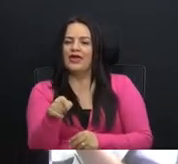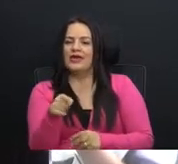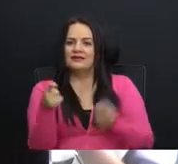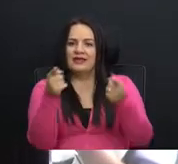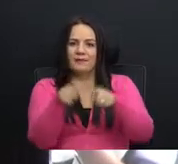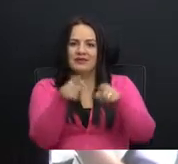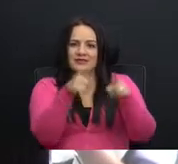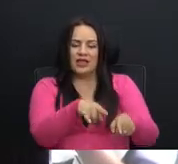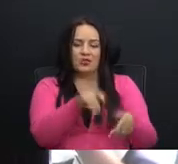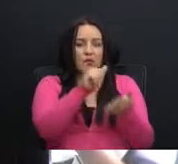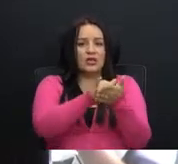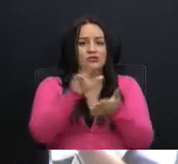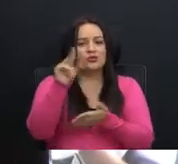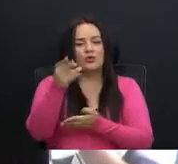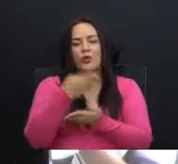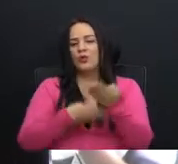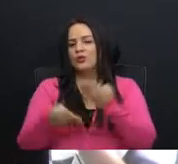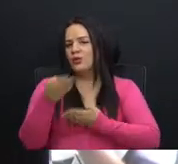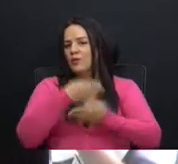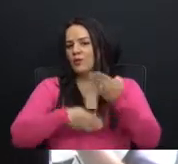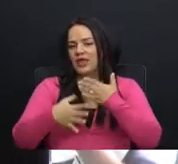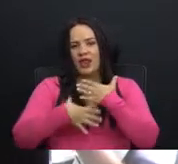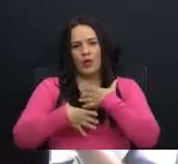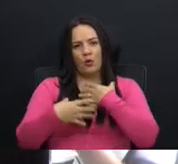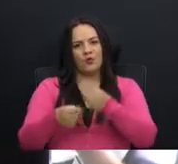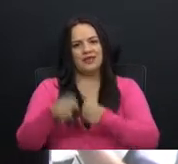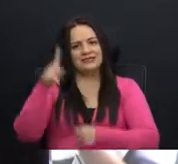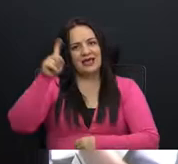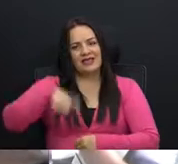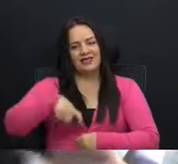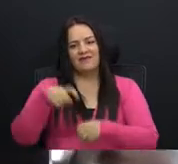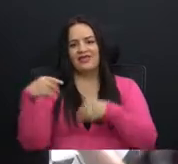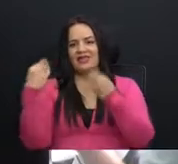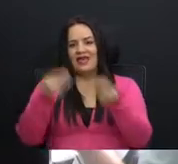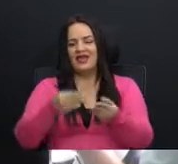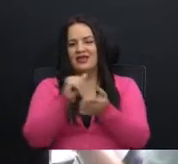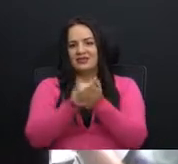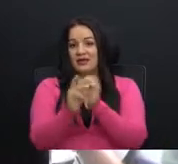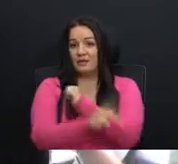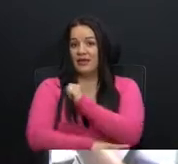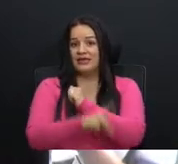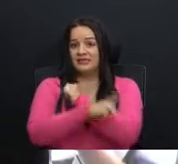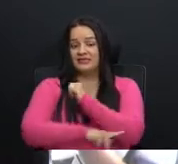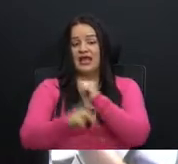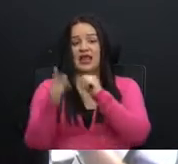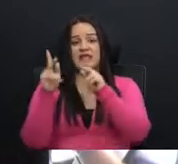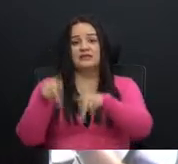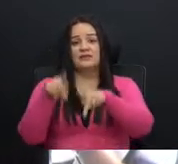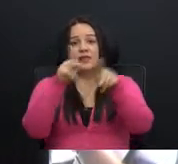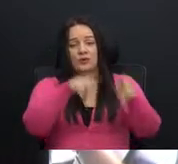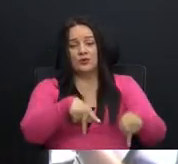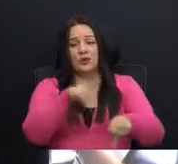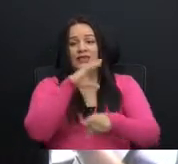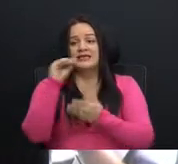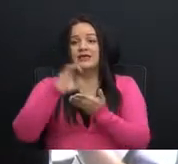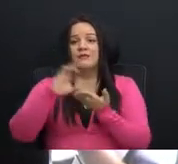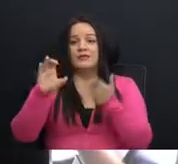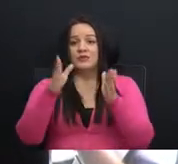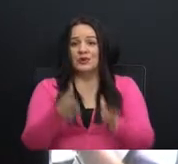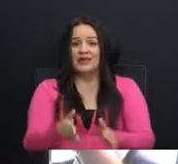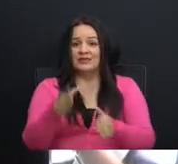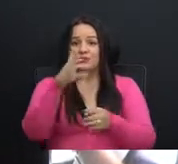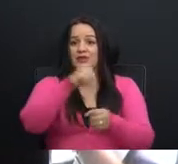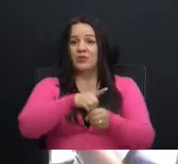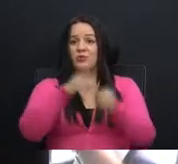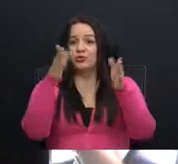en nada contribuye a la confianza que debería de estar generando este país a los ciudadanos, a los inversionistas, a los